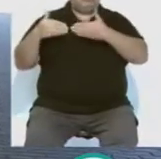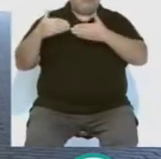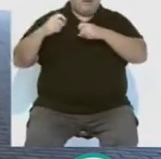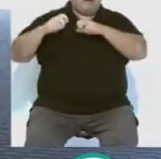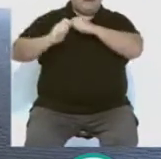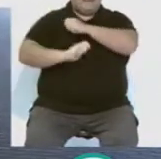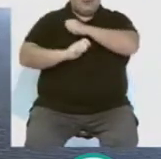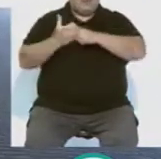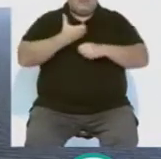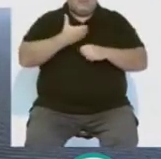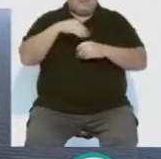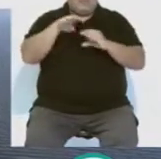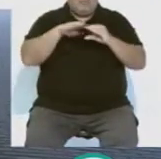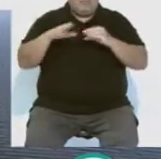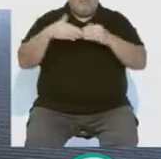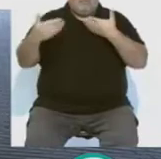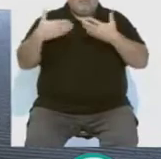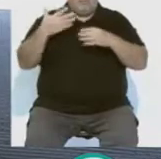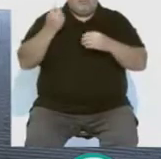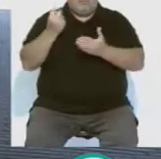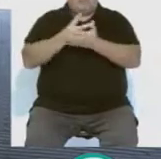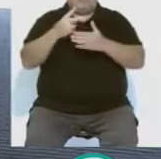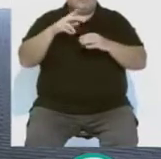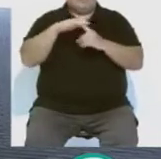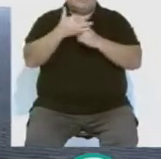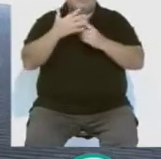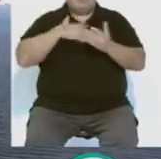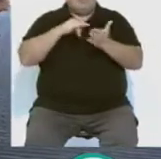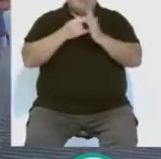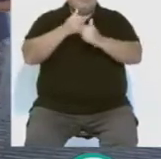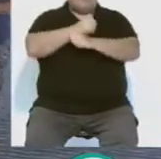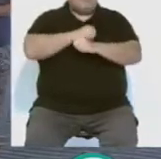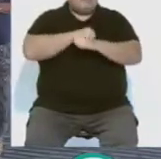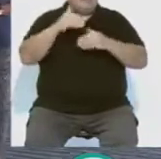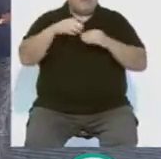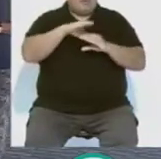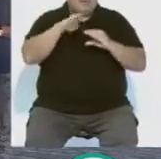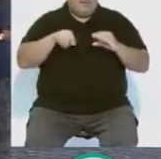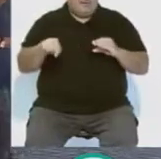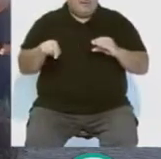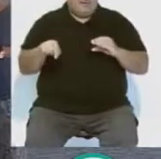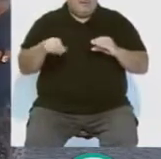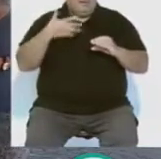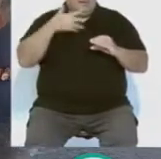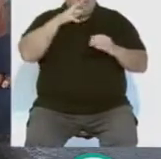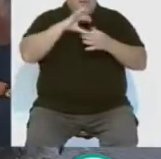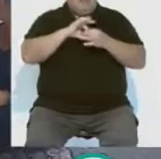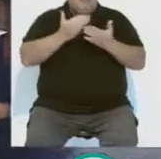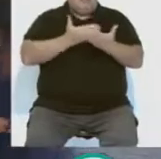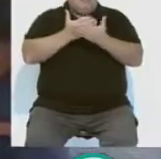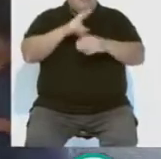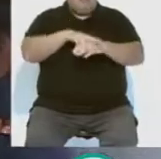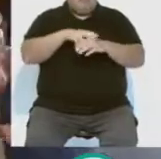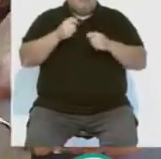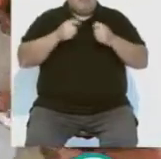conjunta con la administración municipal para reactivar la situación de proyectos pendientes en Zona Franca. En este sentido propone la